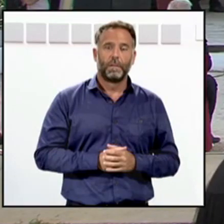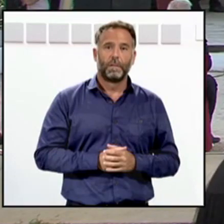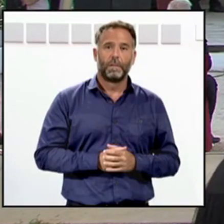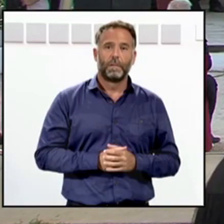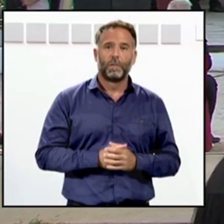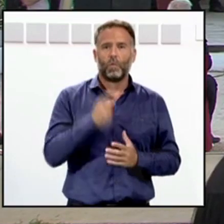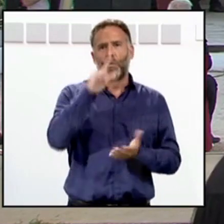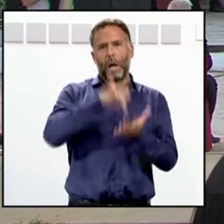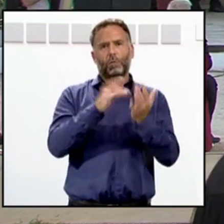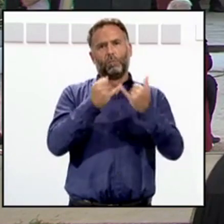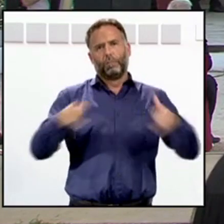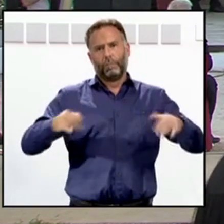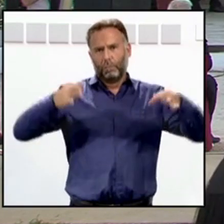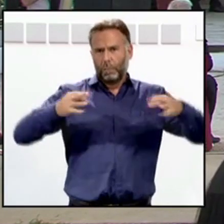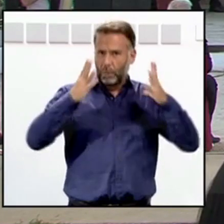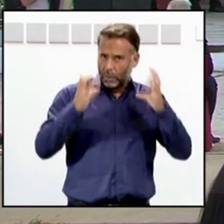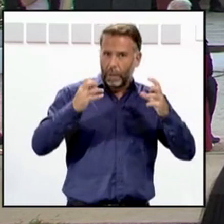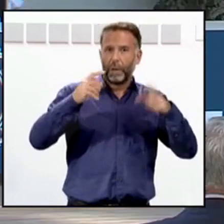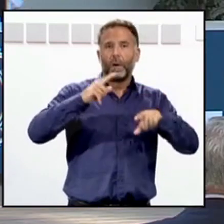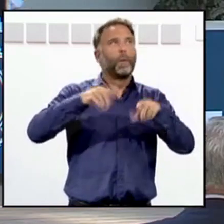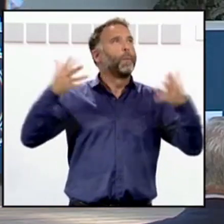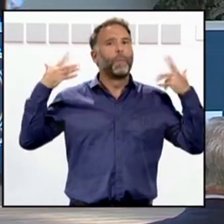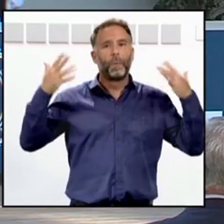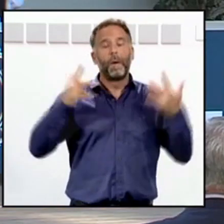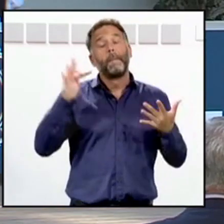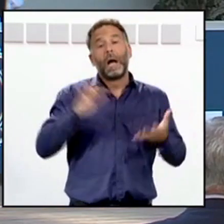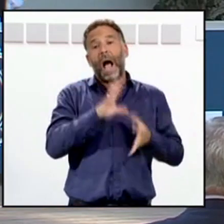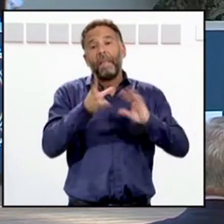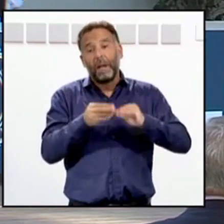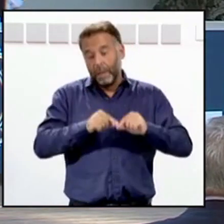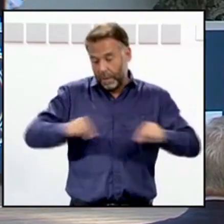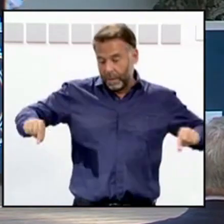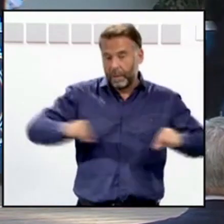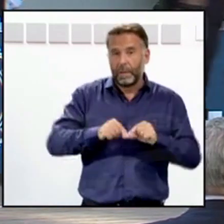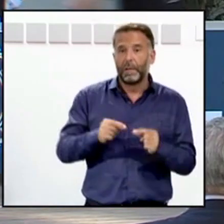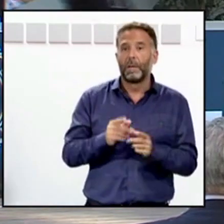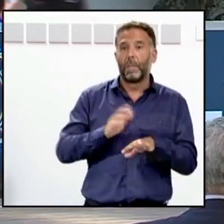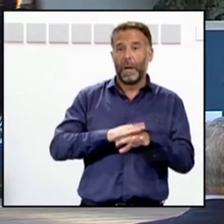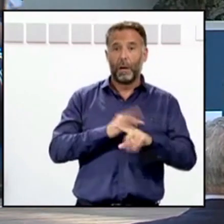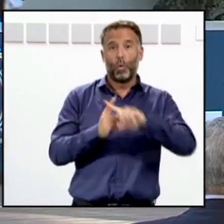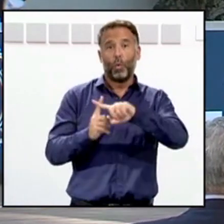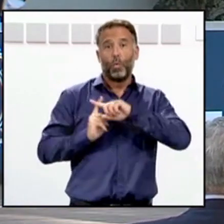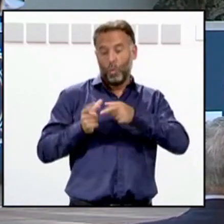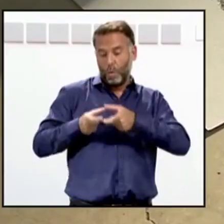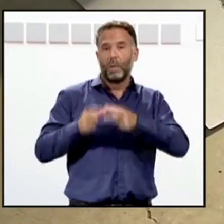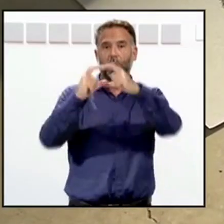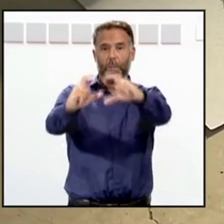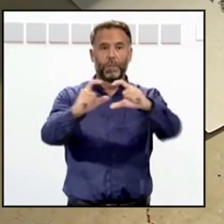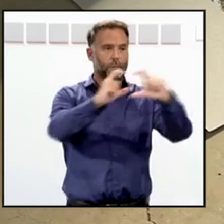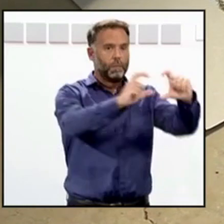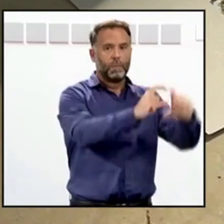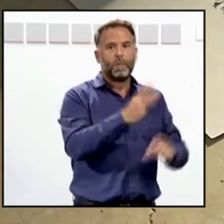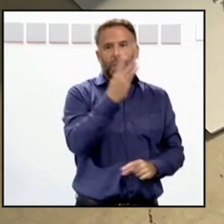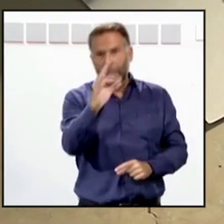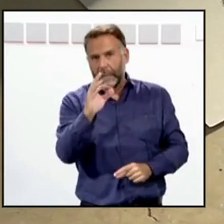Un acto más obrio del habitual, al aire libre y adaptado a los protocolos de distancia para homenajear con las cruces al mérito los 30, 20 y